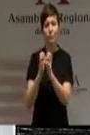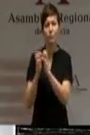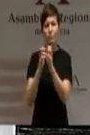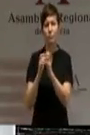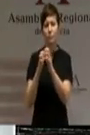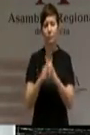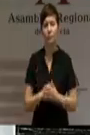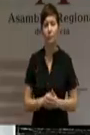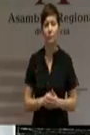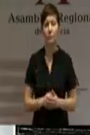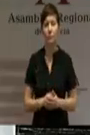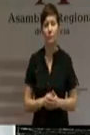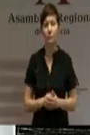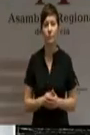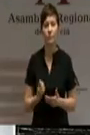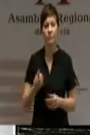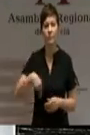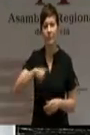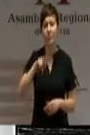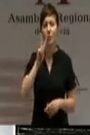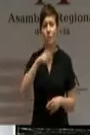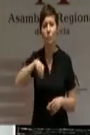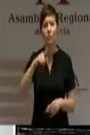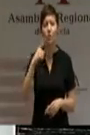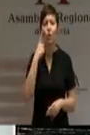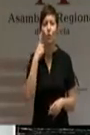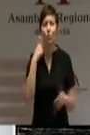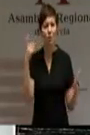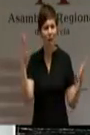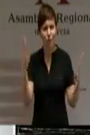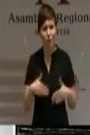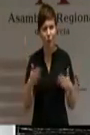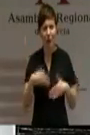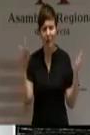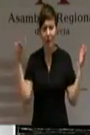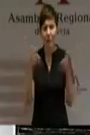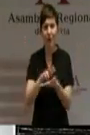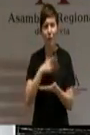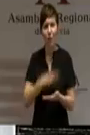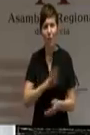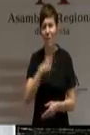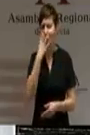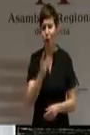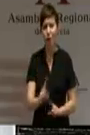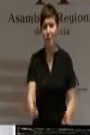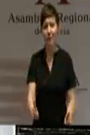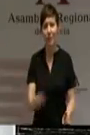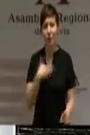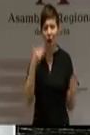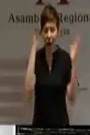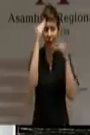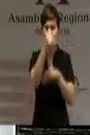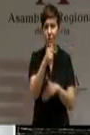Estoy hablando… ¿Están ustedes tampoco acostumbrados a ser generosos y a pensar en la región y en los demás, que no entienden que los demás podamos atender a eso?